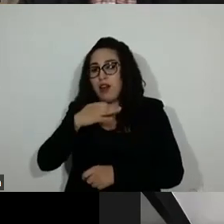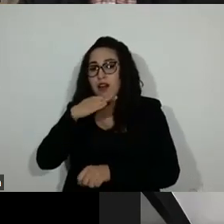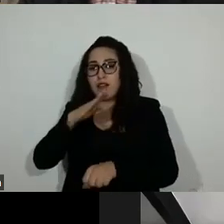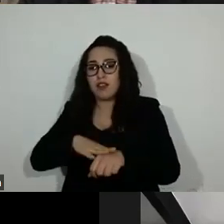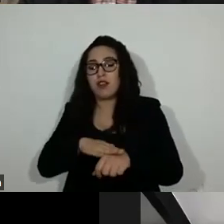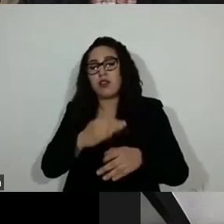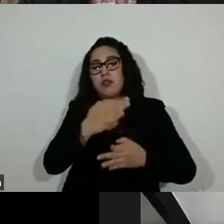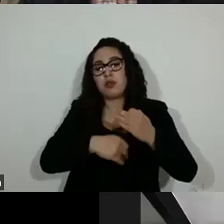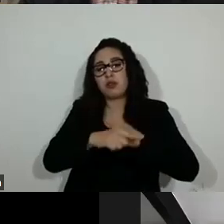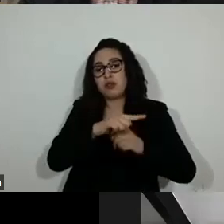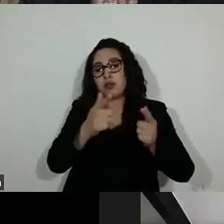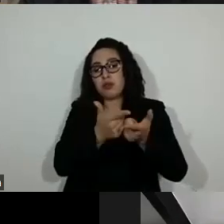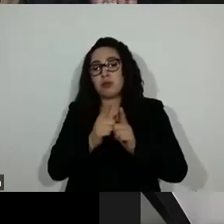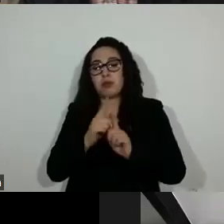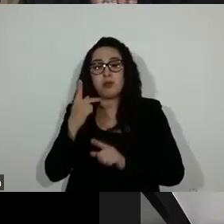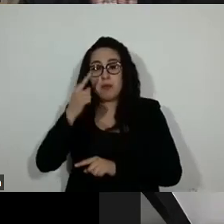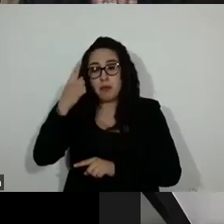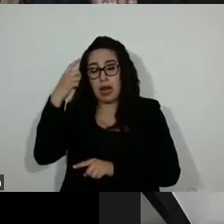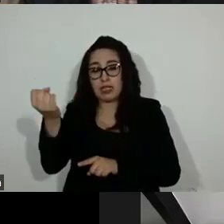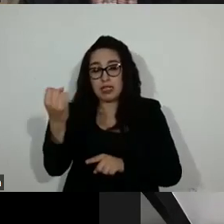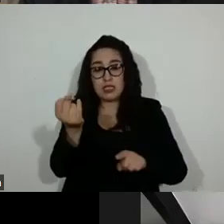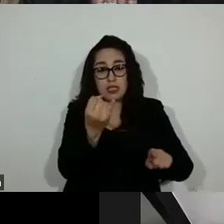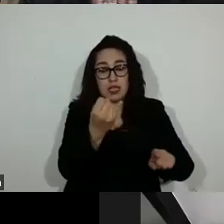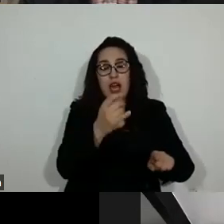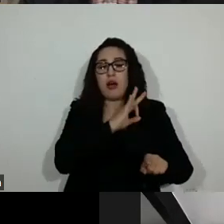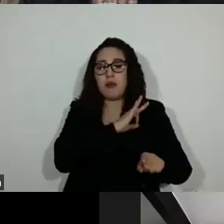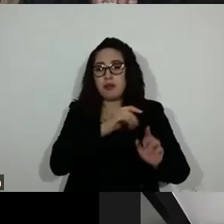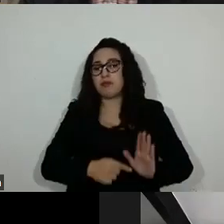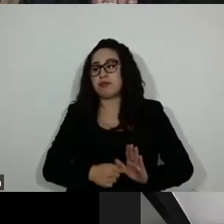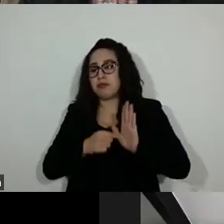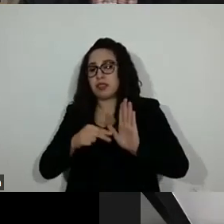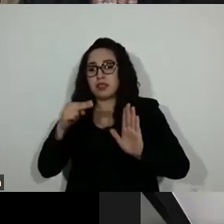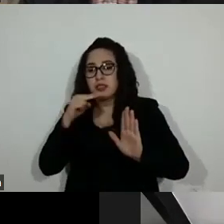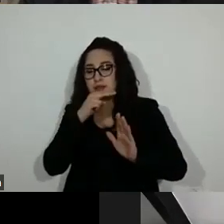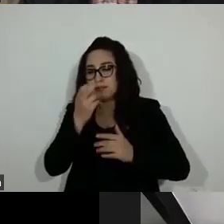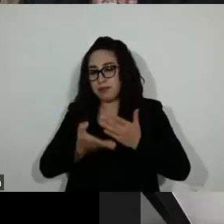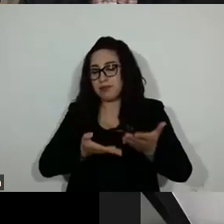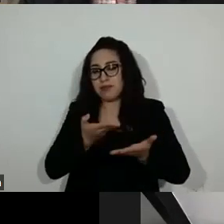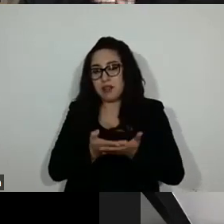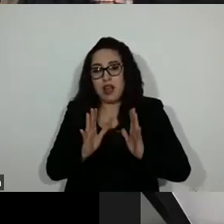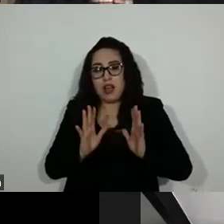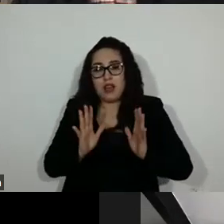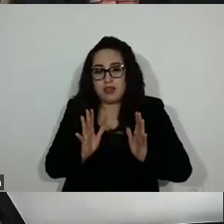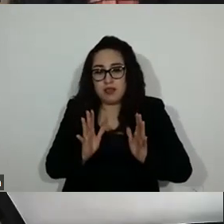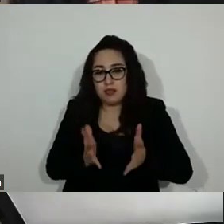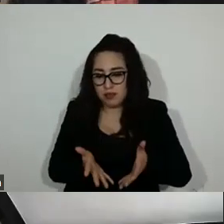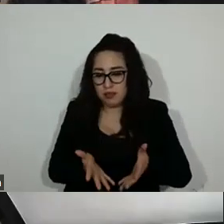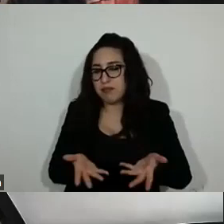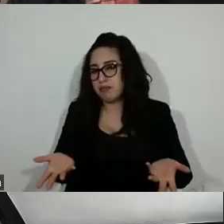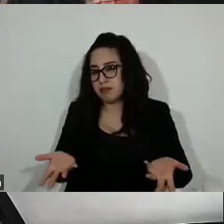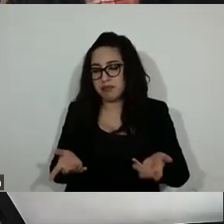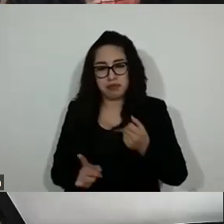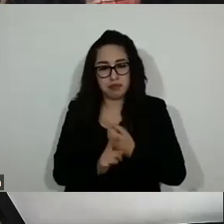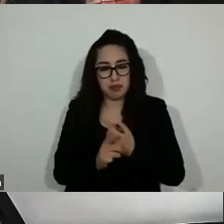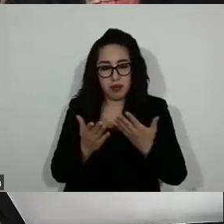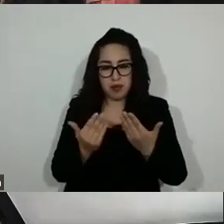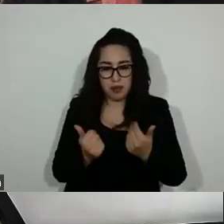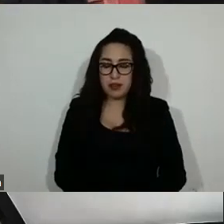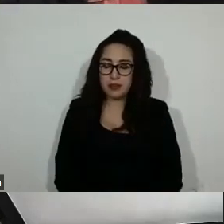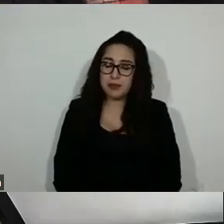de inmediato los acuerdos parlamentarios y de inmediato subir los dictámenes.